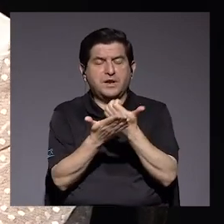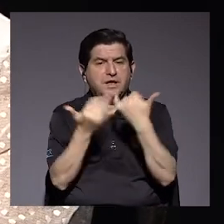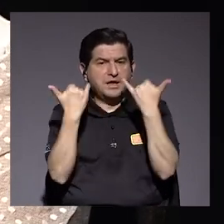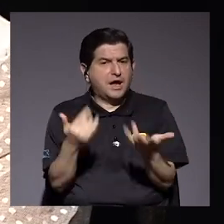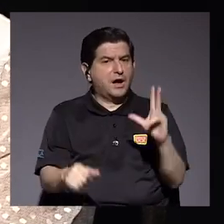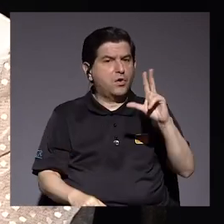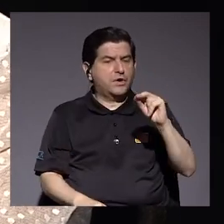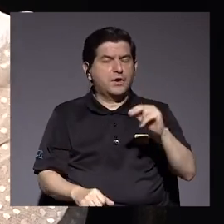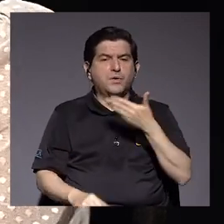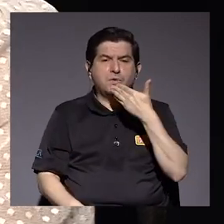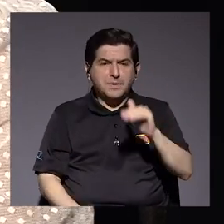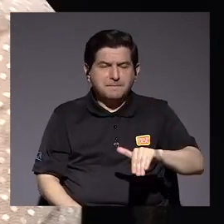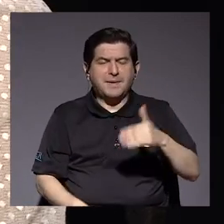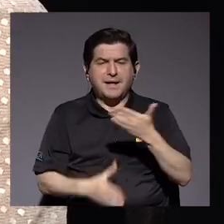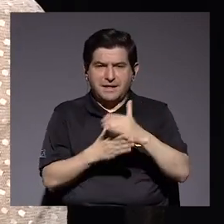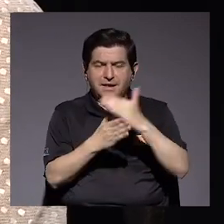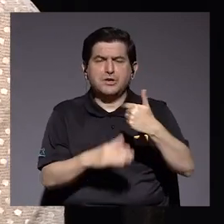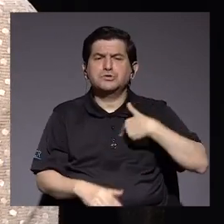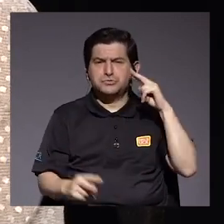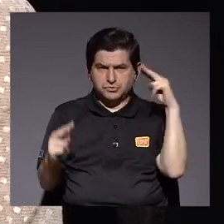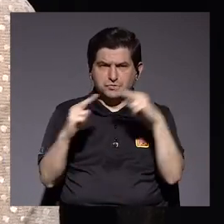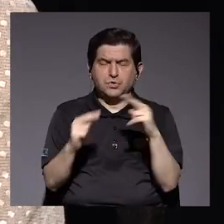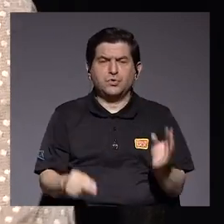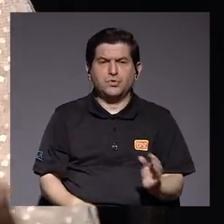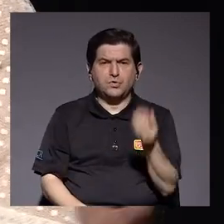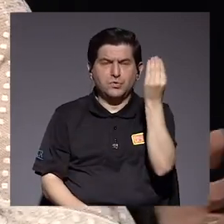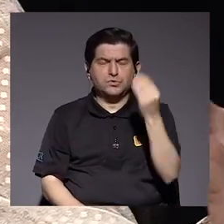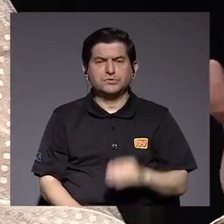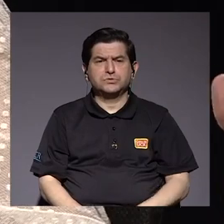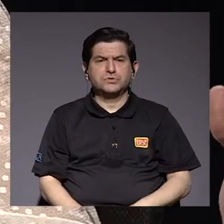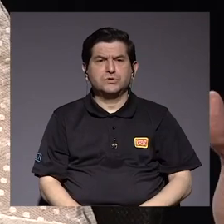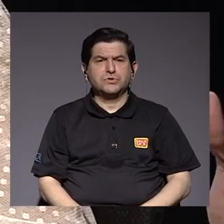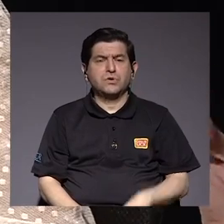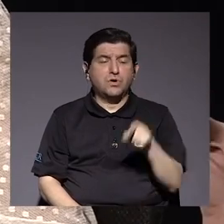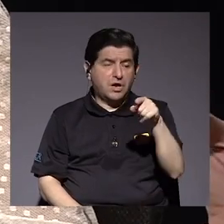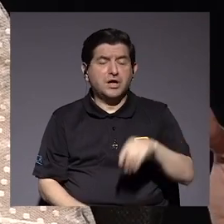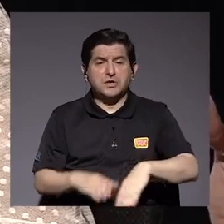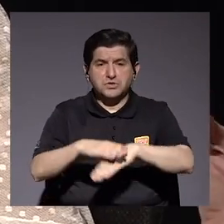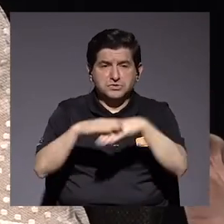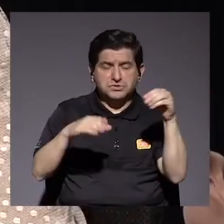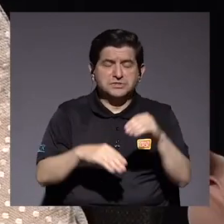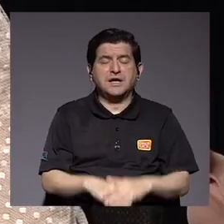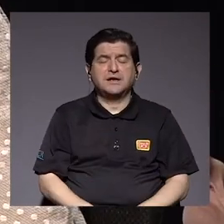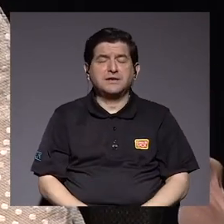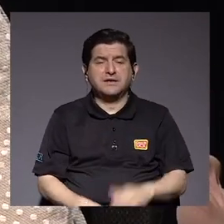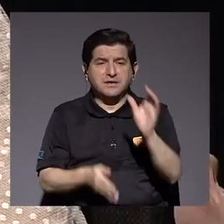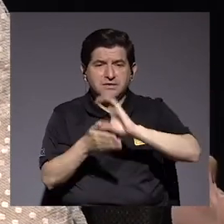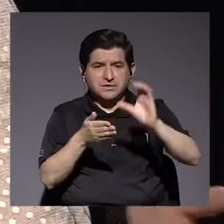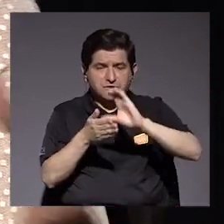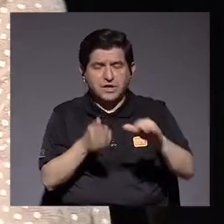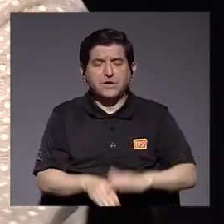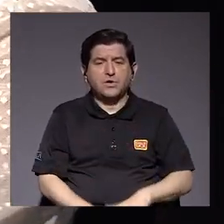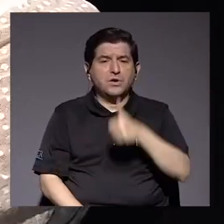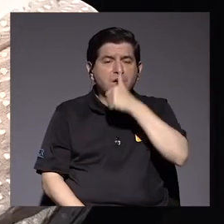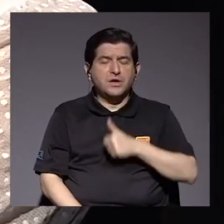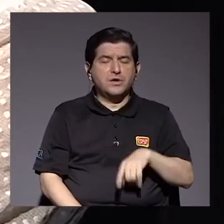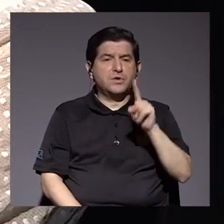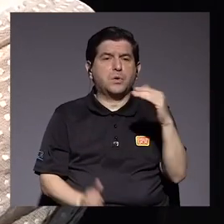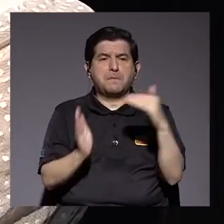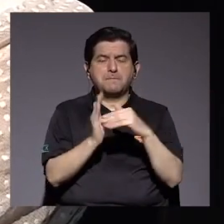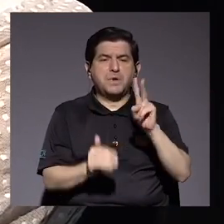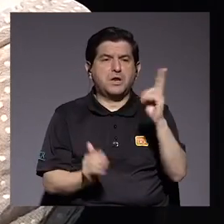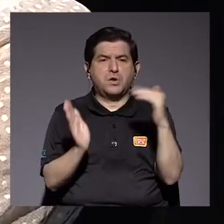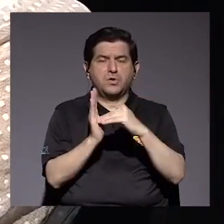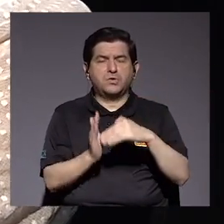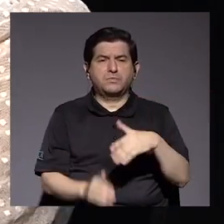siendo becados y la mala distribución. Yo conozco muchachos que salieron de colegios privados donde pagaban mil o dos mil dólares al mes y resulta que ahora están en la